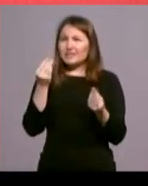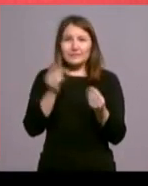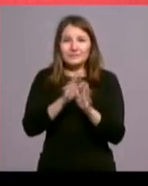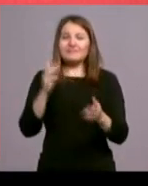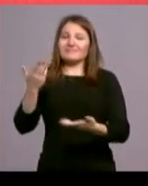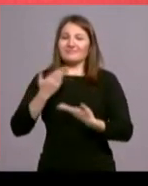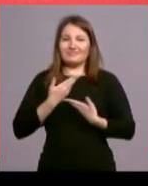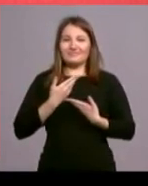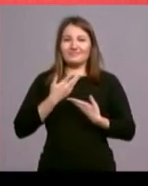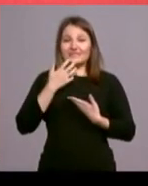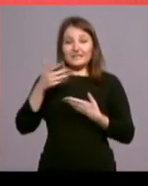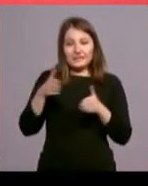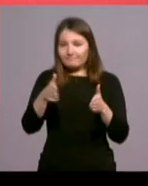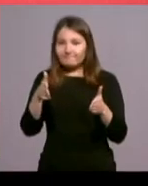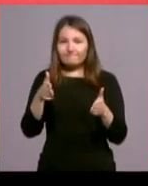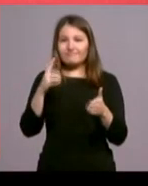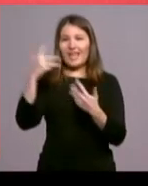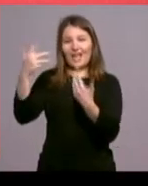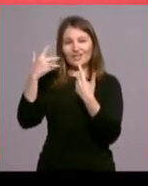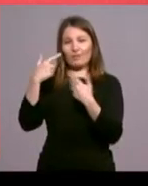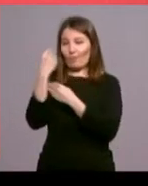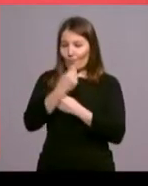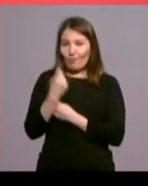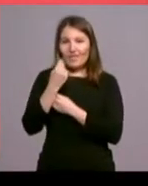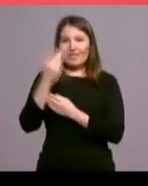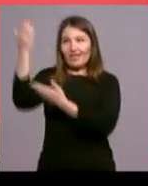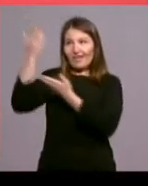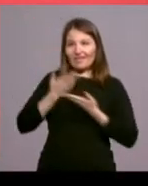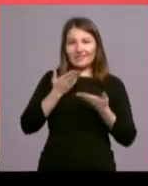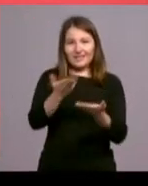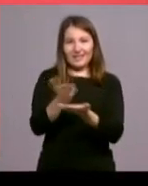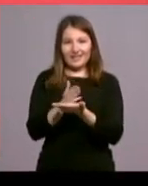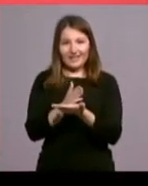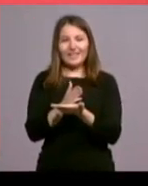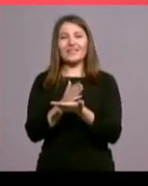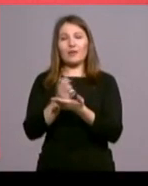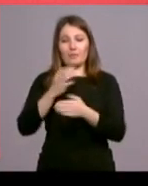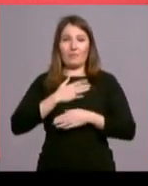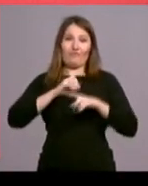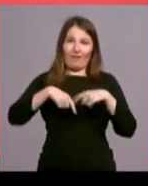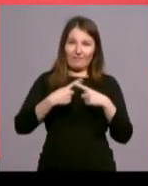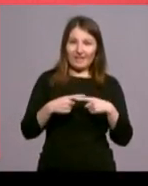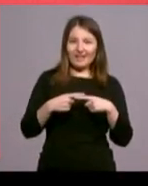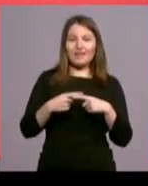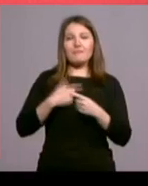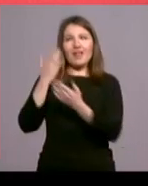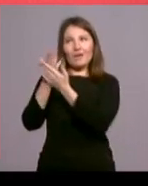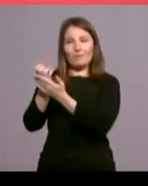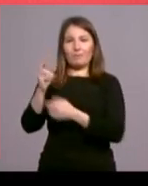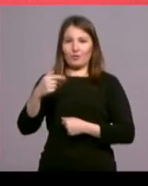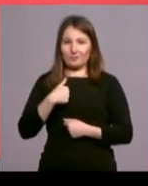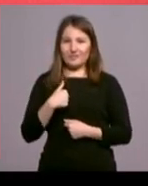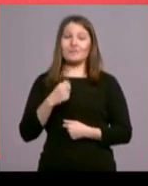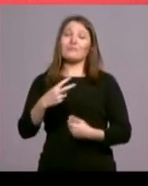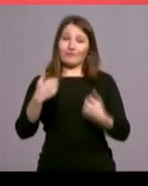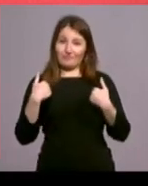Me aconseje si no encuentro camino. Para que cuide de mí. Para que interceda por mí. Para que interceda por mi familia. Para que ruede por mí. Y ruegue